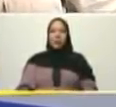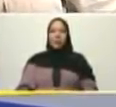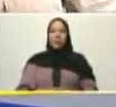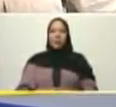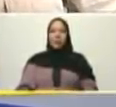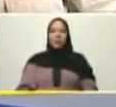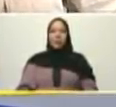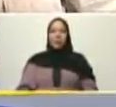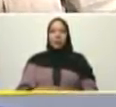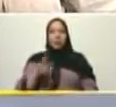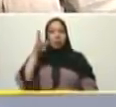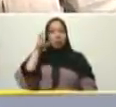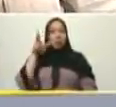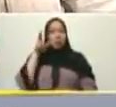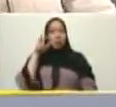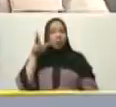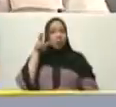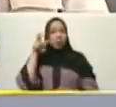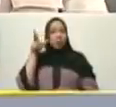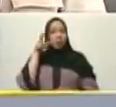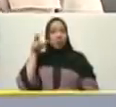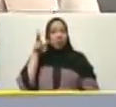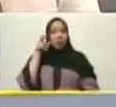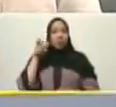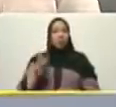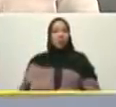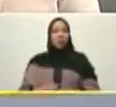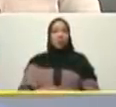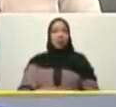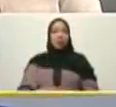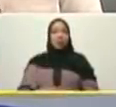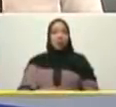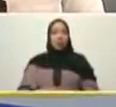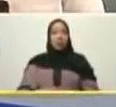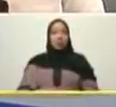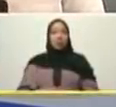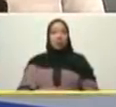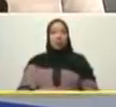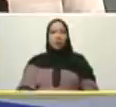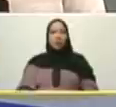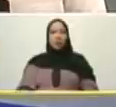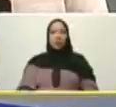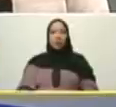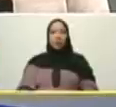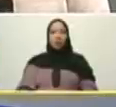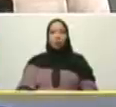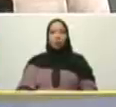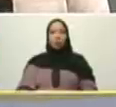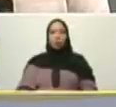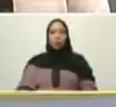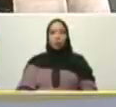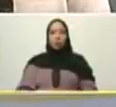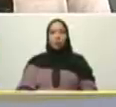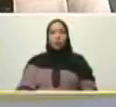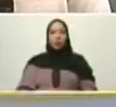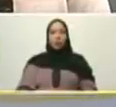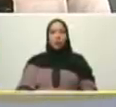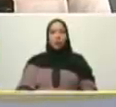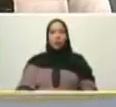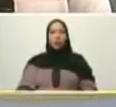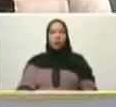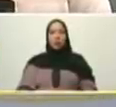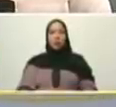pero tú estabas hablando Luis José luego de Nelson Moreno yo no te